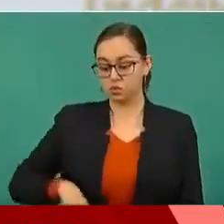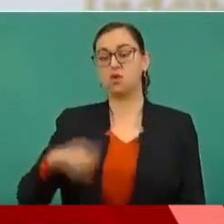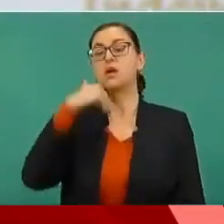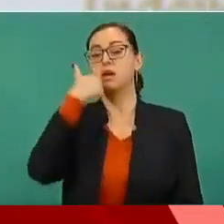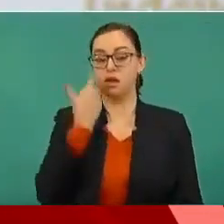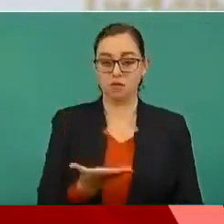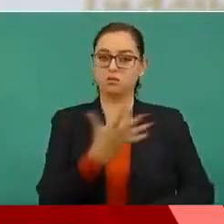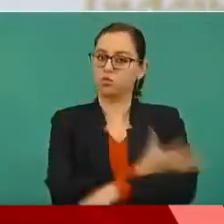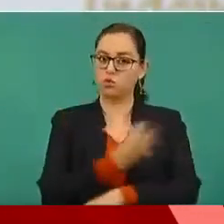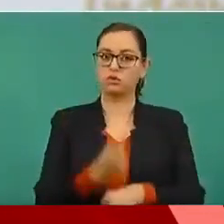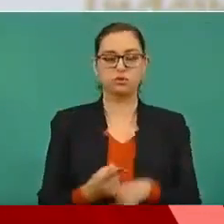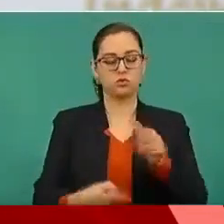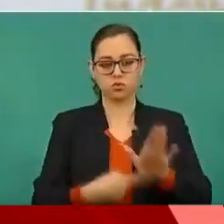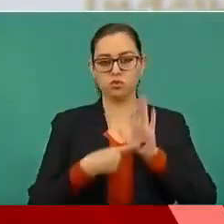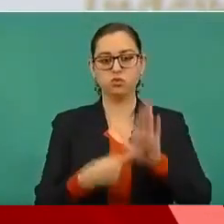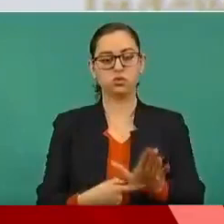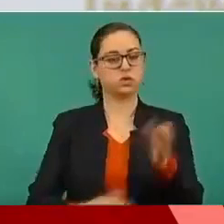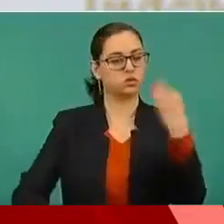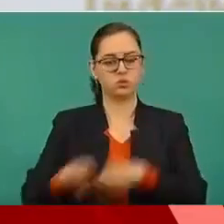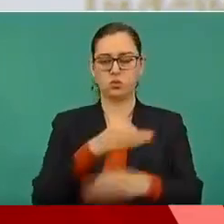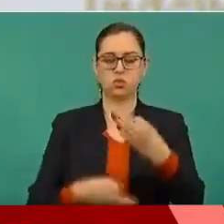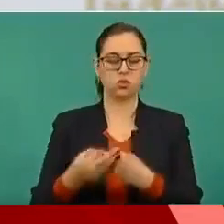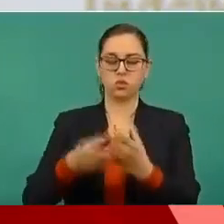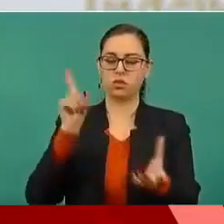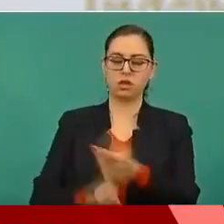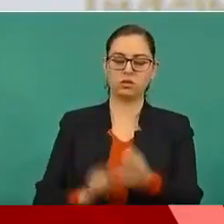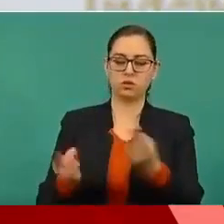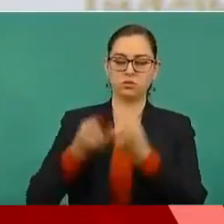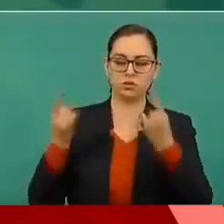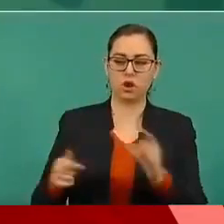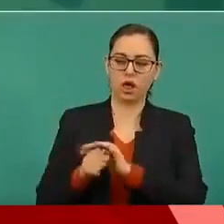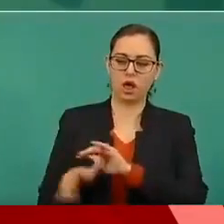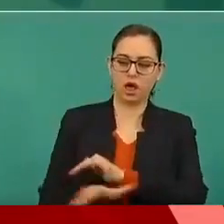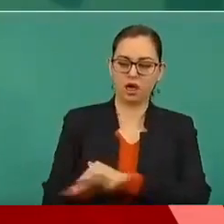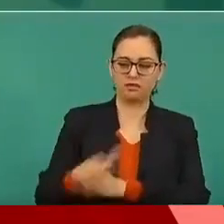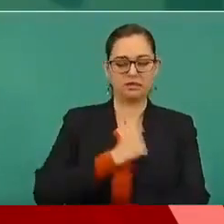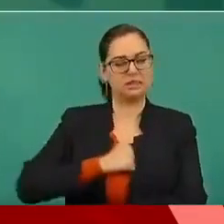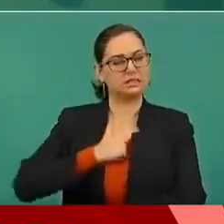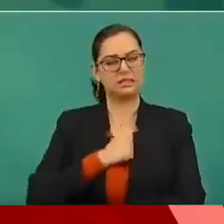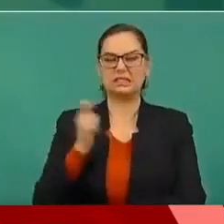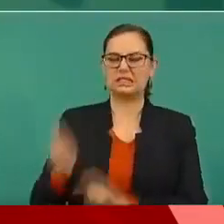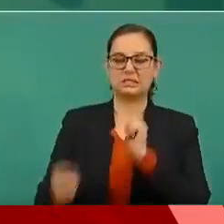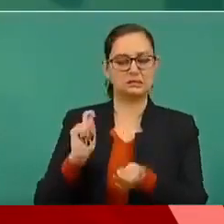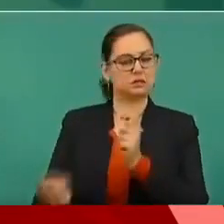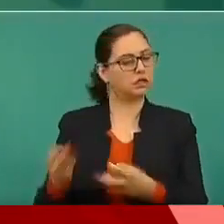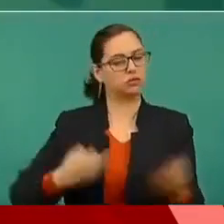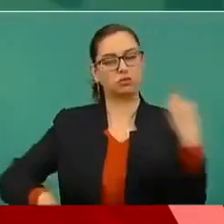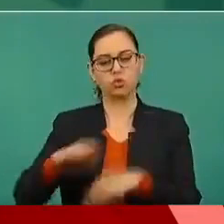todo lo relacionado con el lamentable caso de Ayotzinapa.